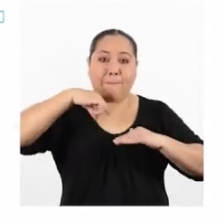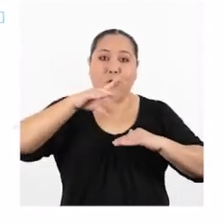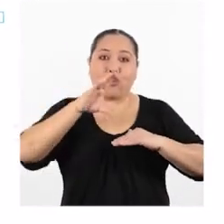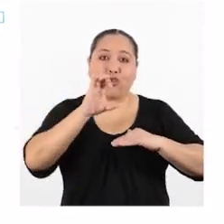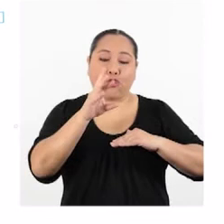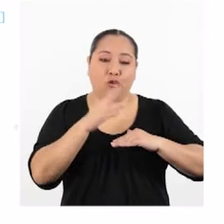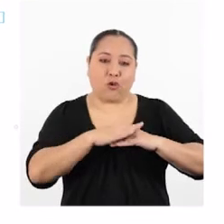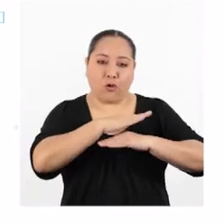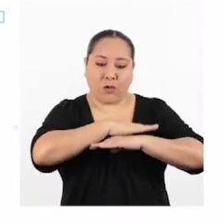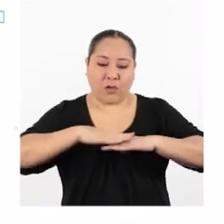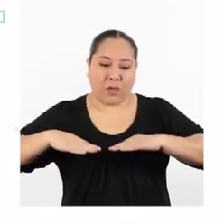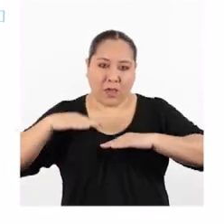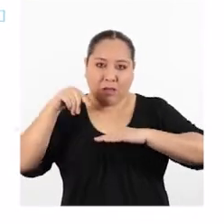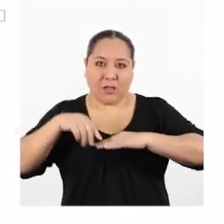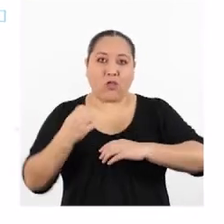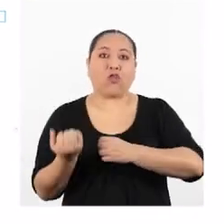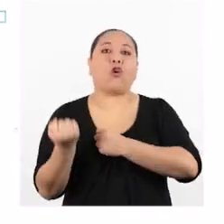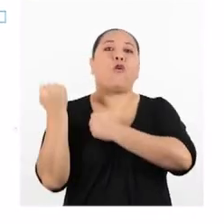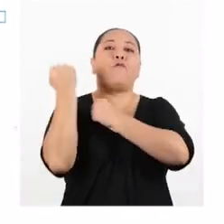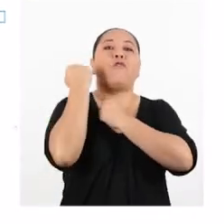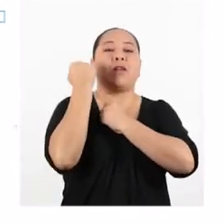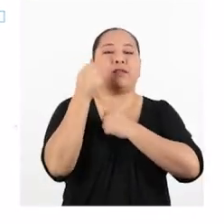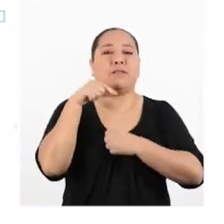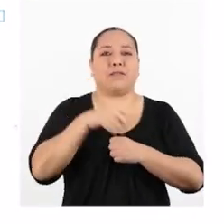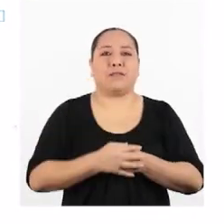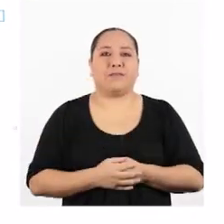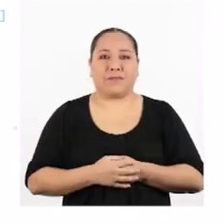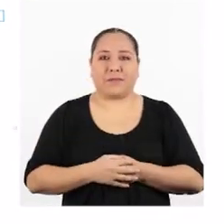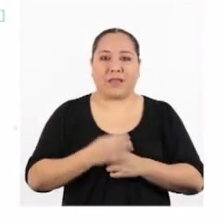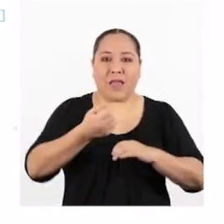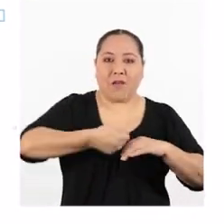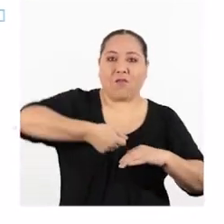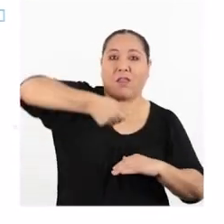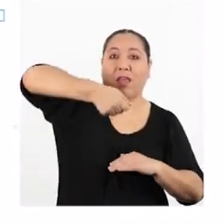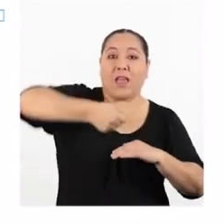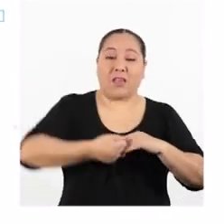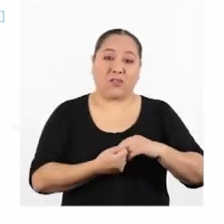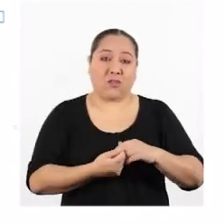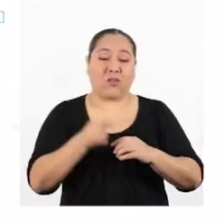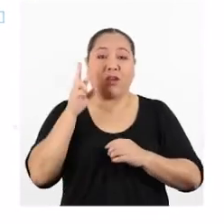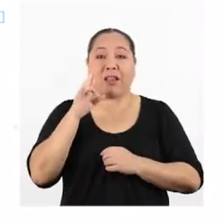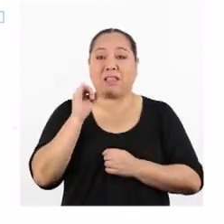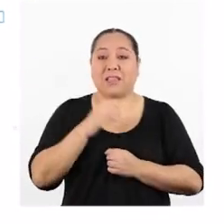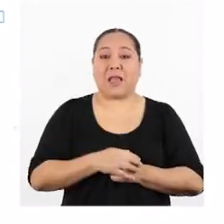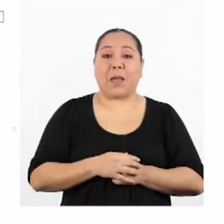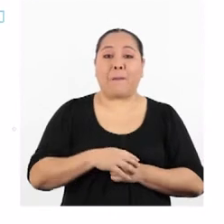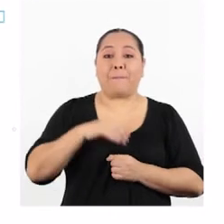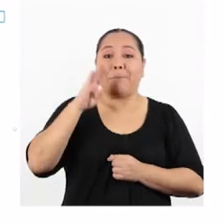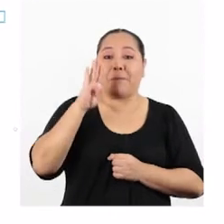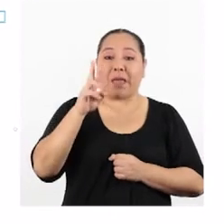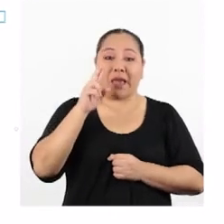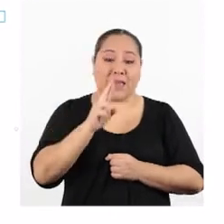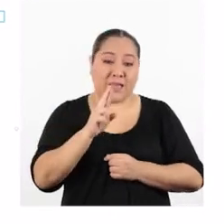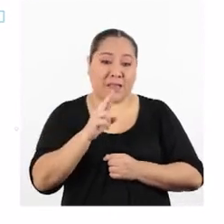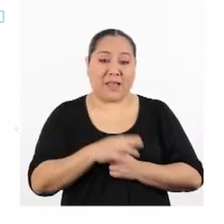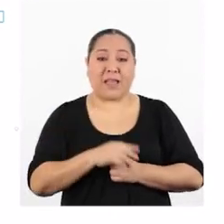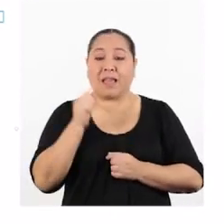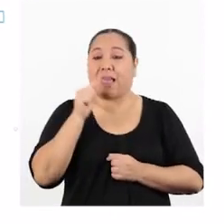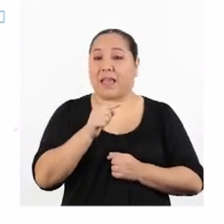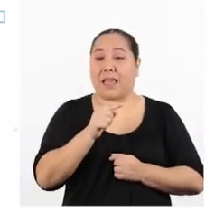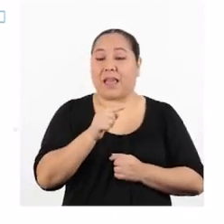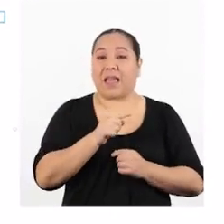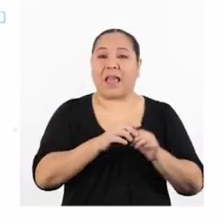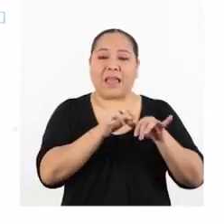el punto de aplicación de la fuerza de potencia. Y el brazo de resistencia BR es la distancia entre el